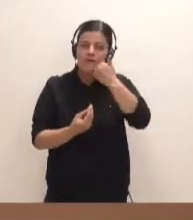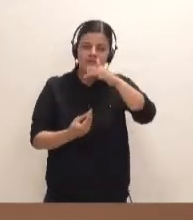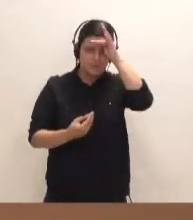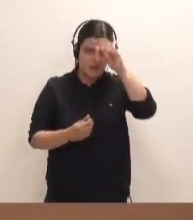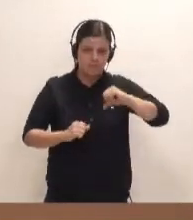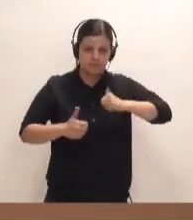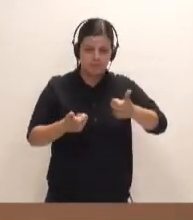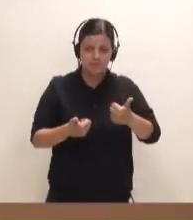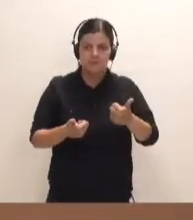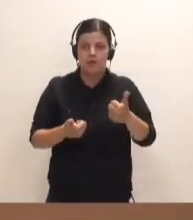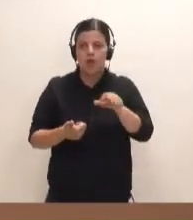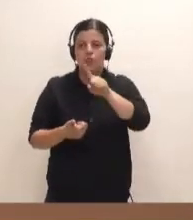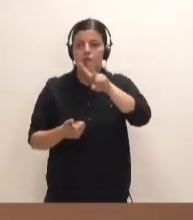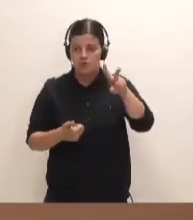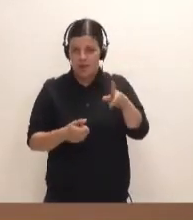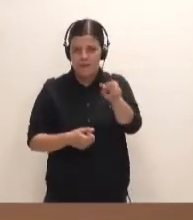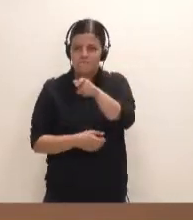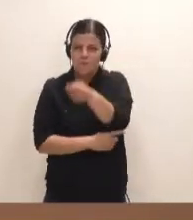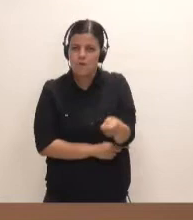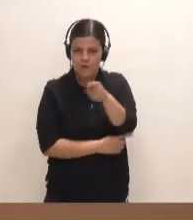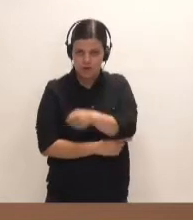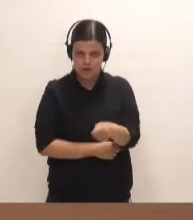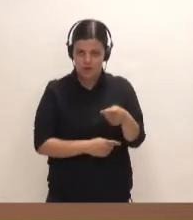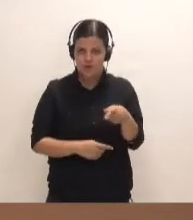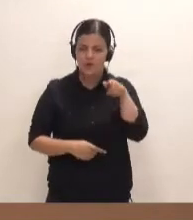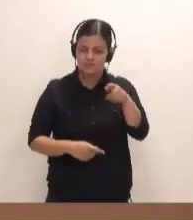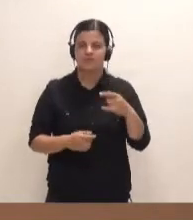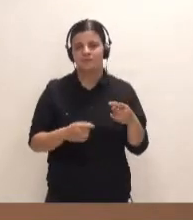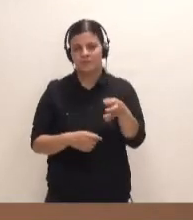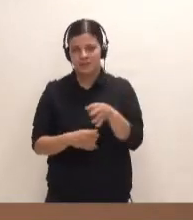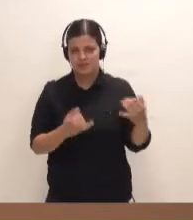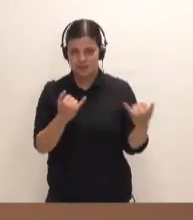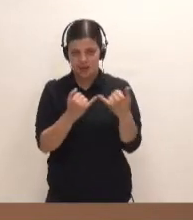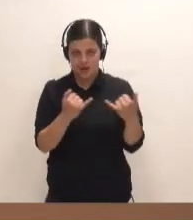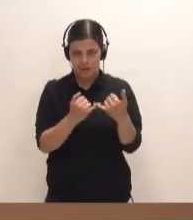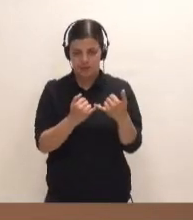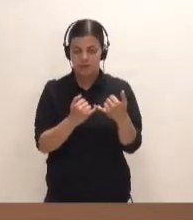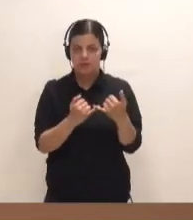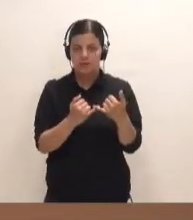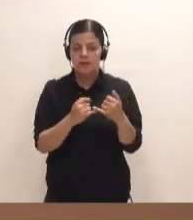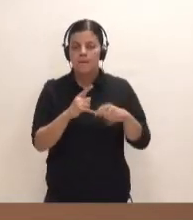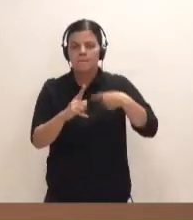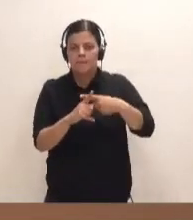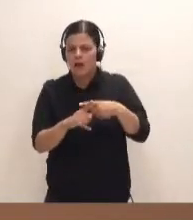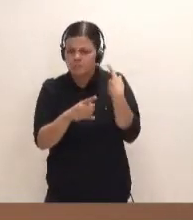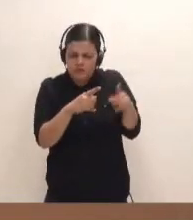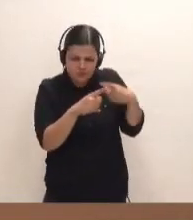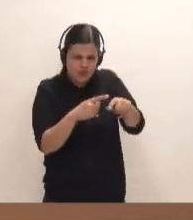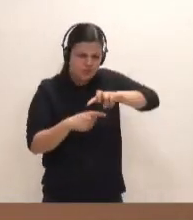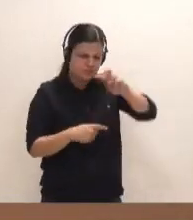semana 12 bomberos del consorcio de la isla de Tenerife, además de numeroso material.